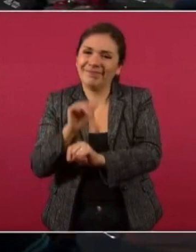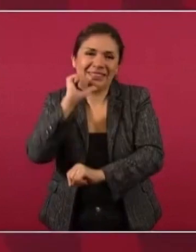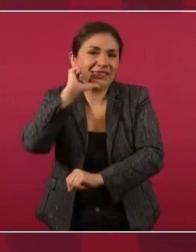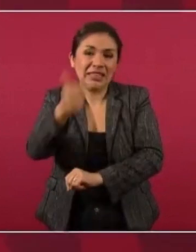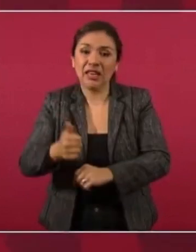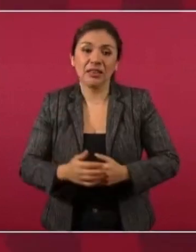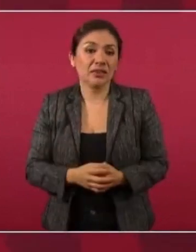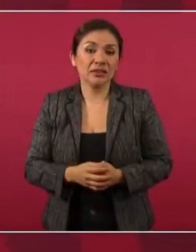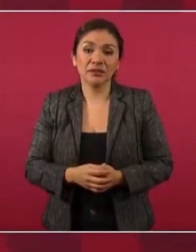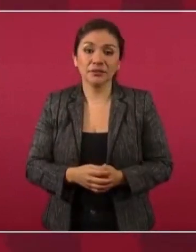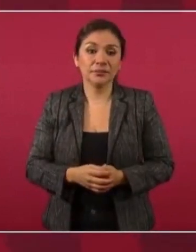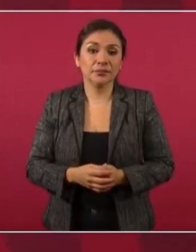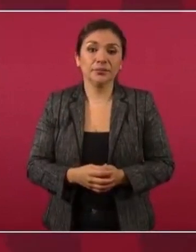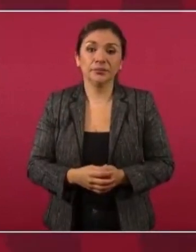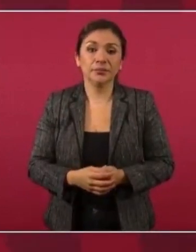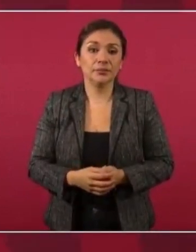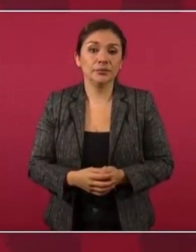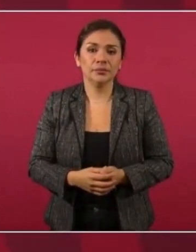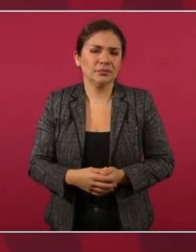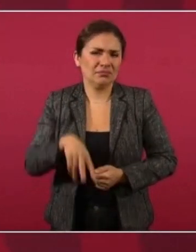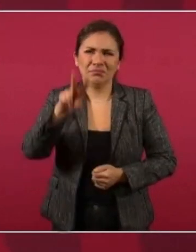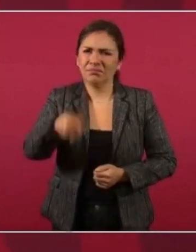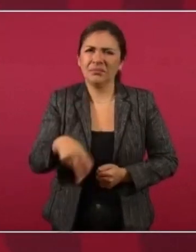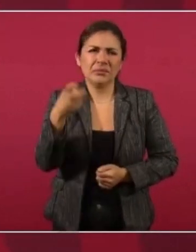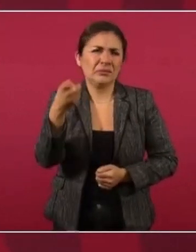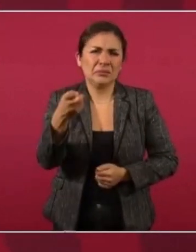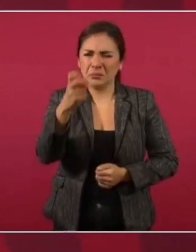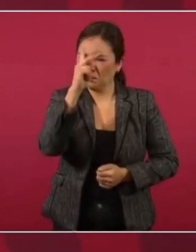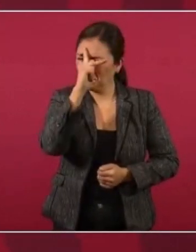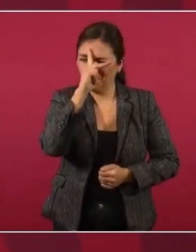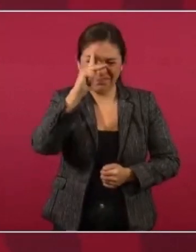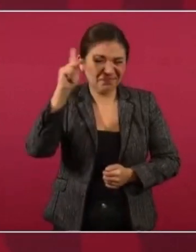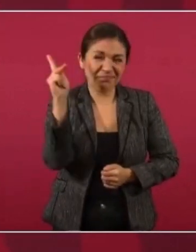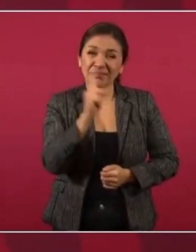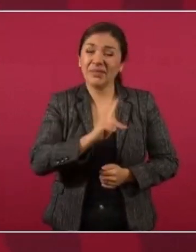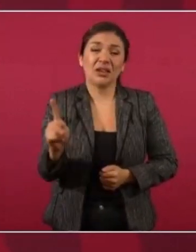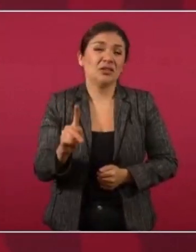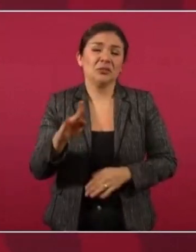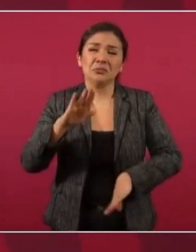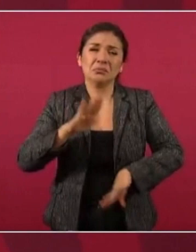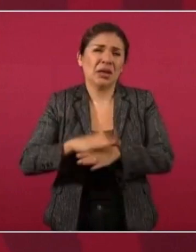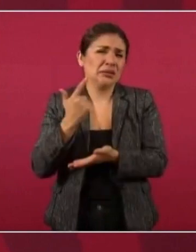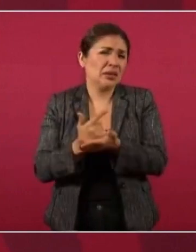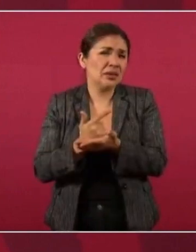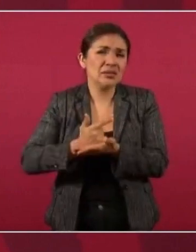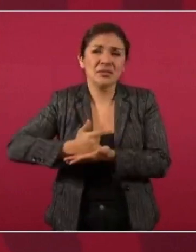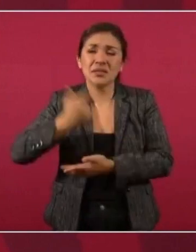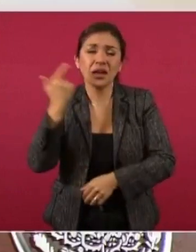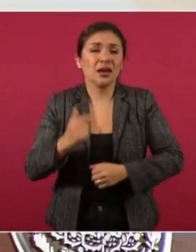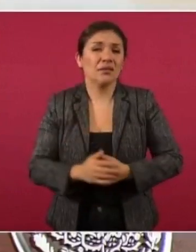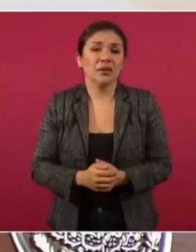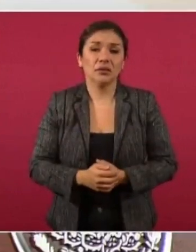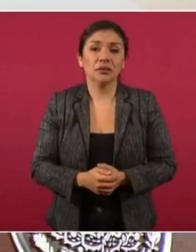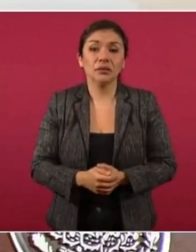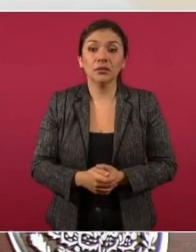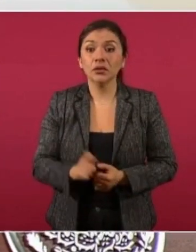Es que eso es lo peor que puede haber, el que no haya